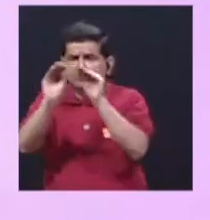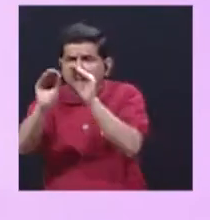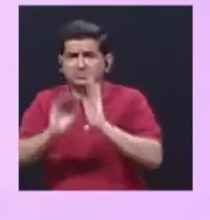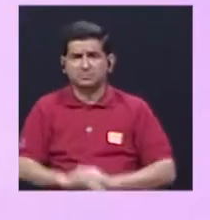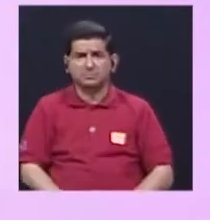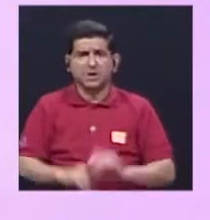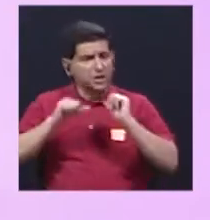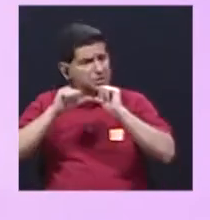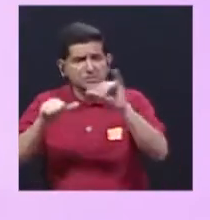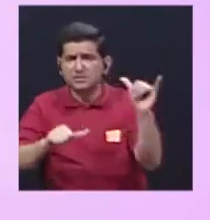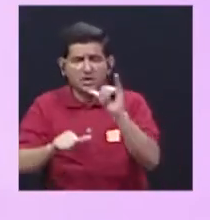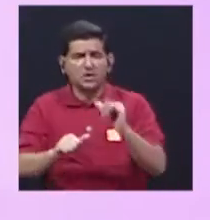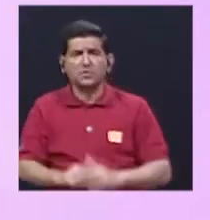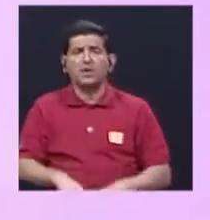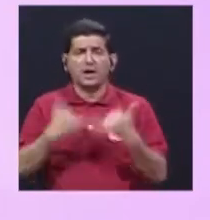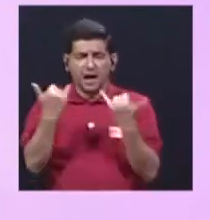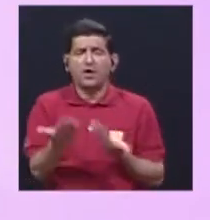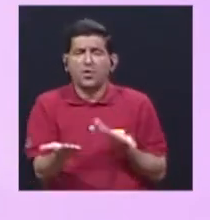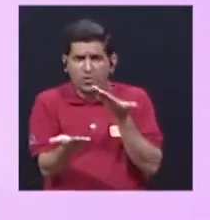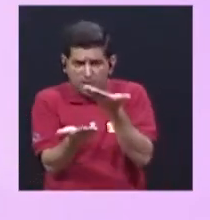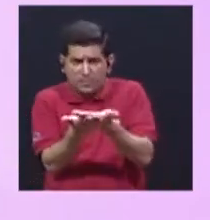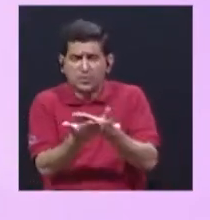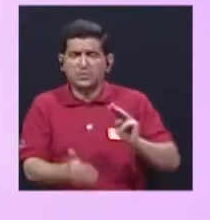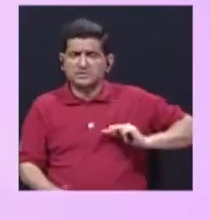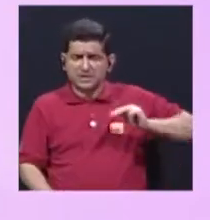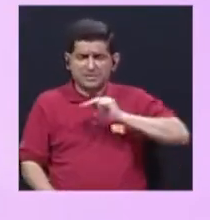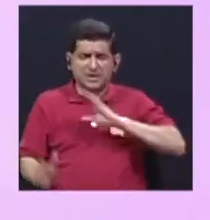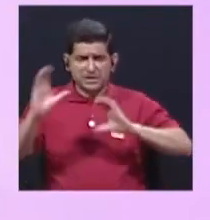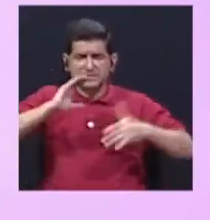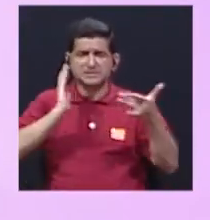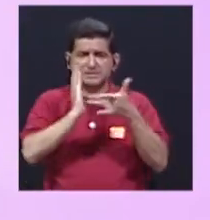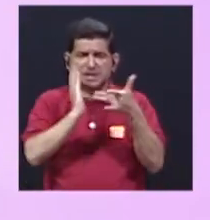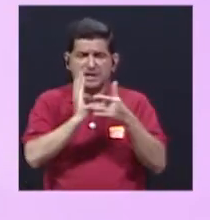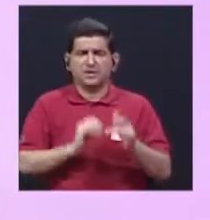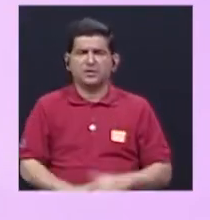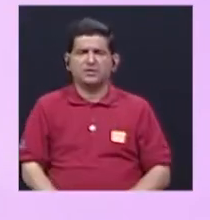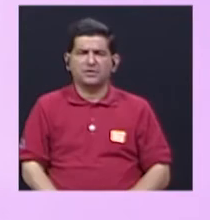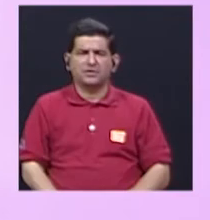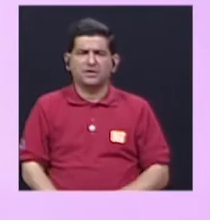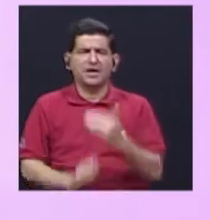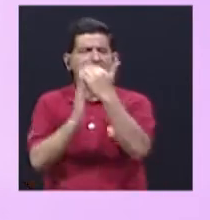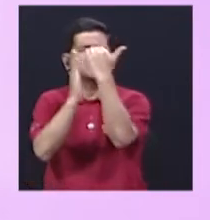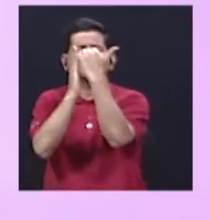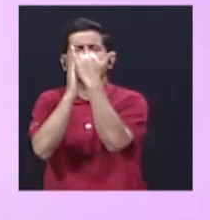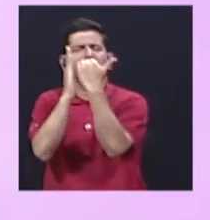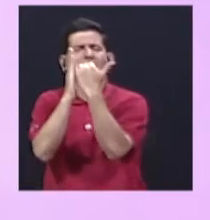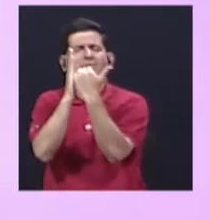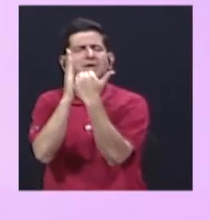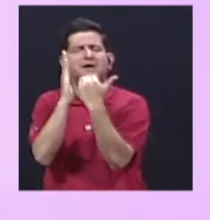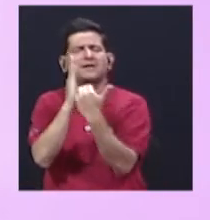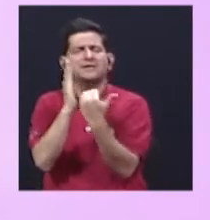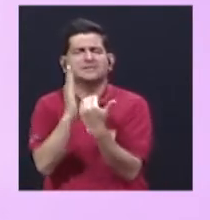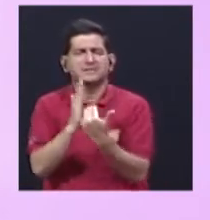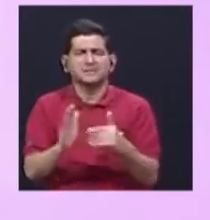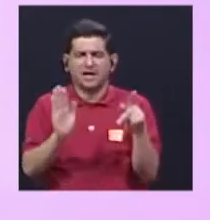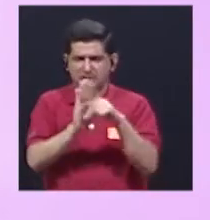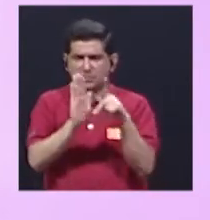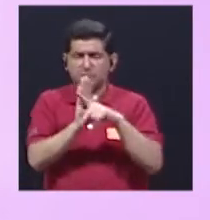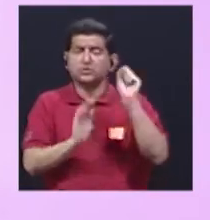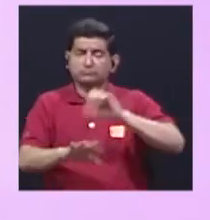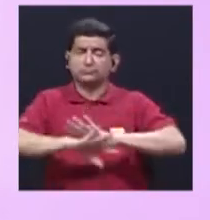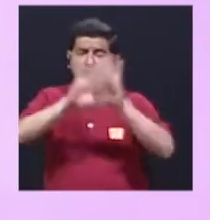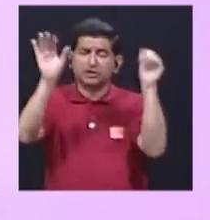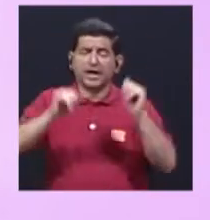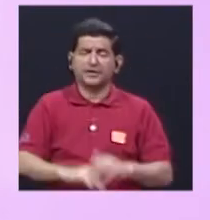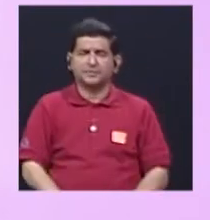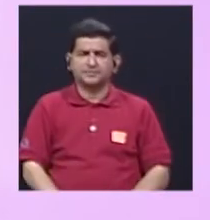y ponerse en la propuesta del MISIT, ¿verdad? Si, es una lista larga de prohibiciones que tiene esa ley, ¿verdad? Sí, sí, claro.